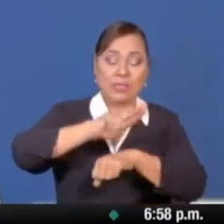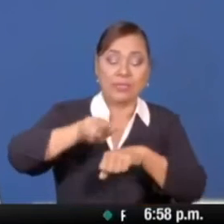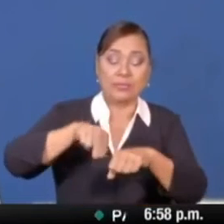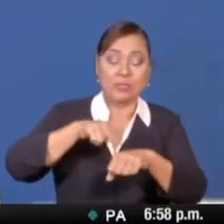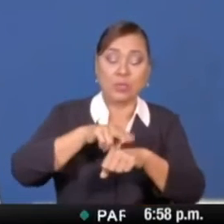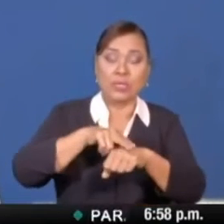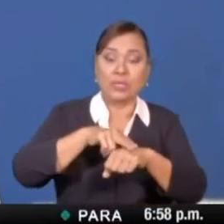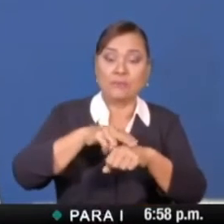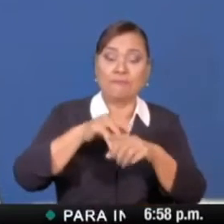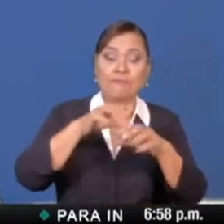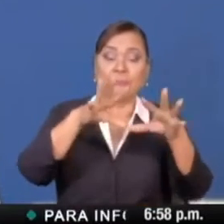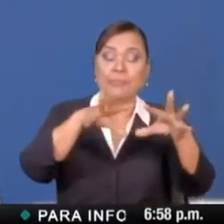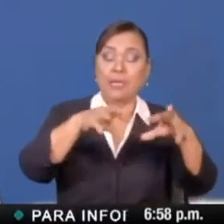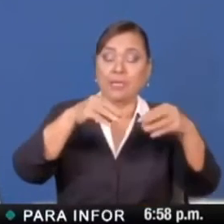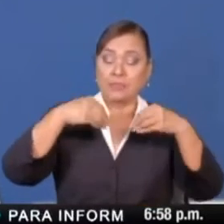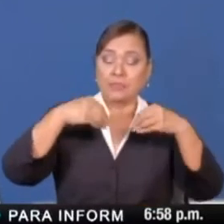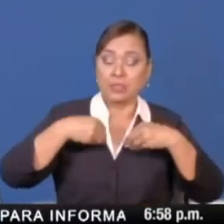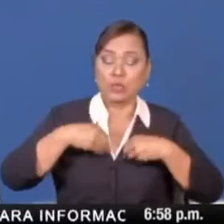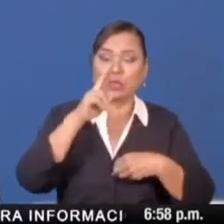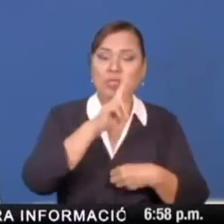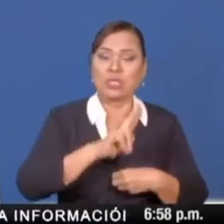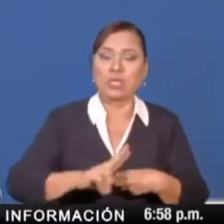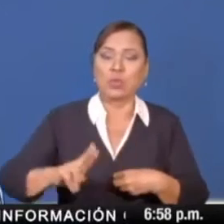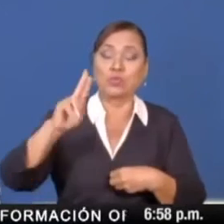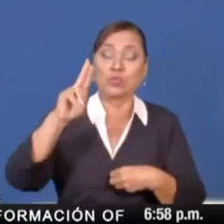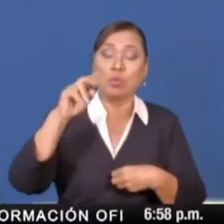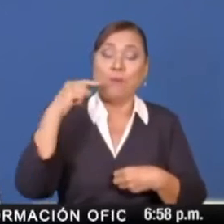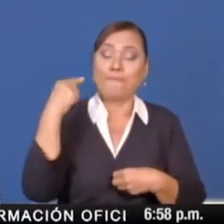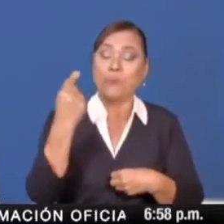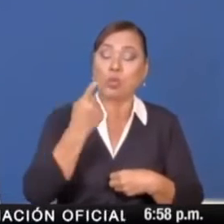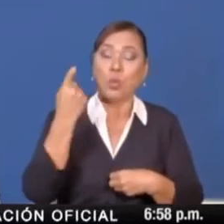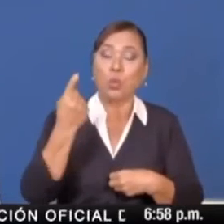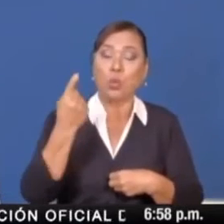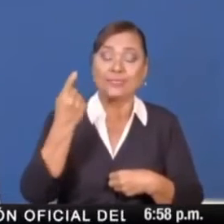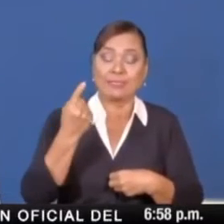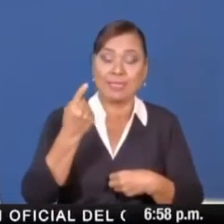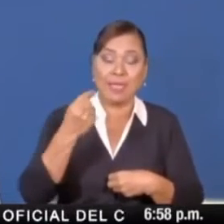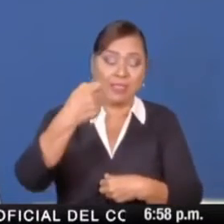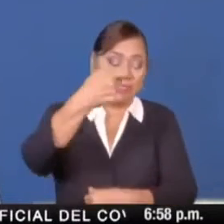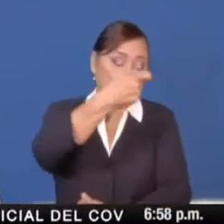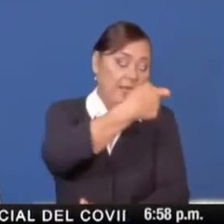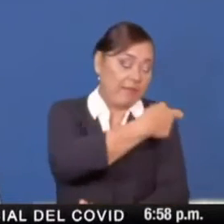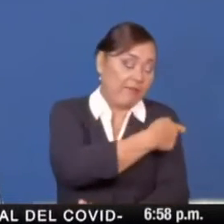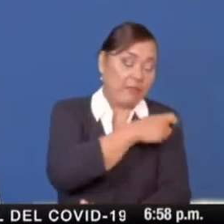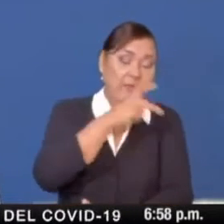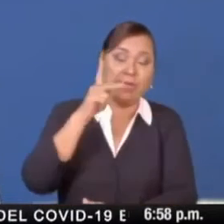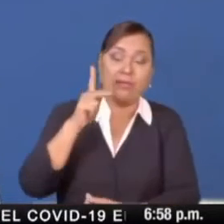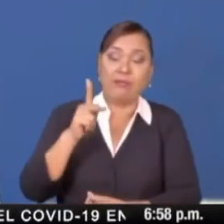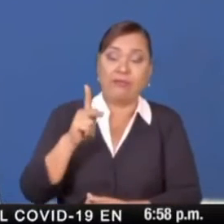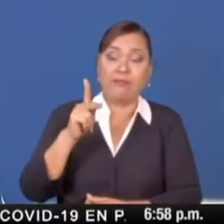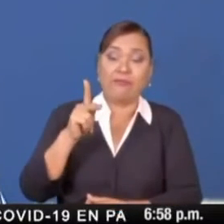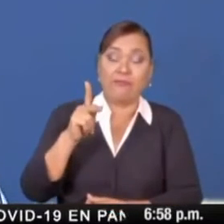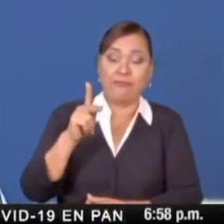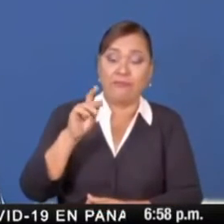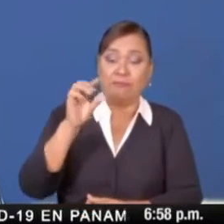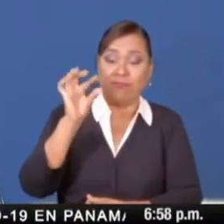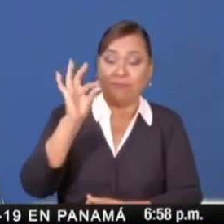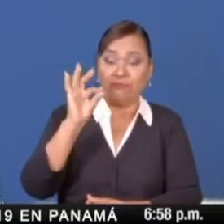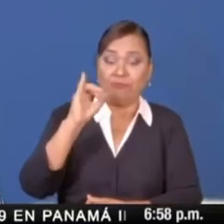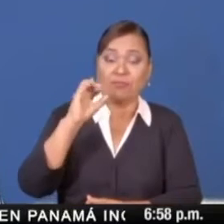por emergencia de la vacuna Pfizer contra el COVID-19. Con orgullo quiero